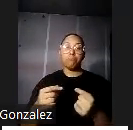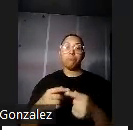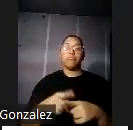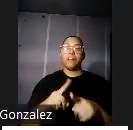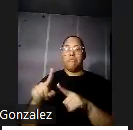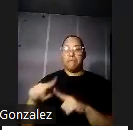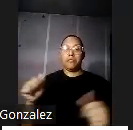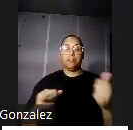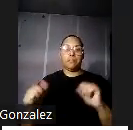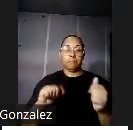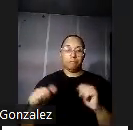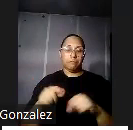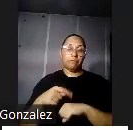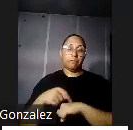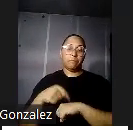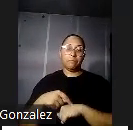en esa época